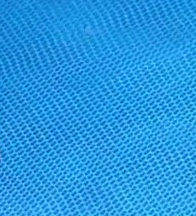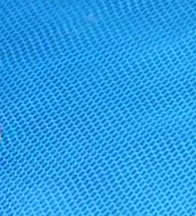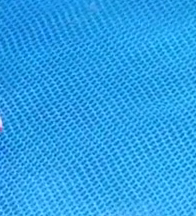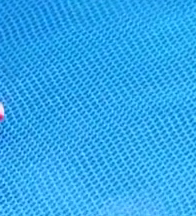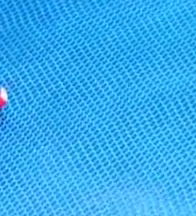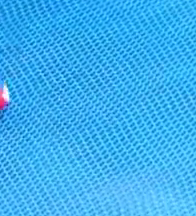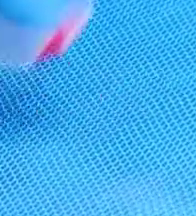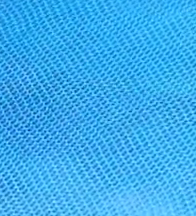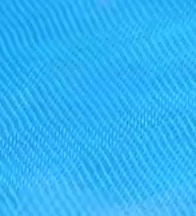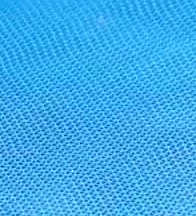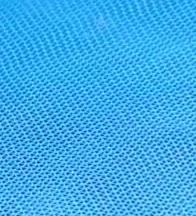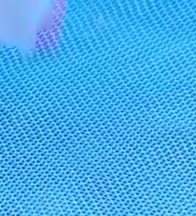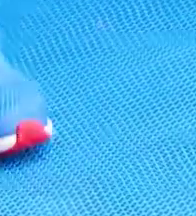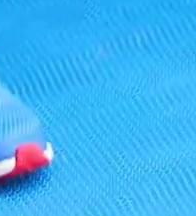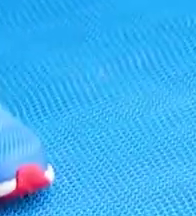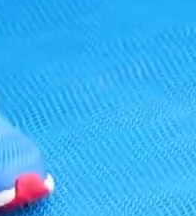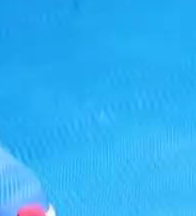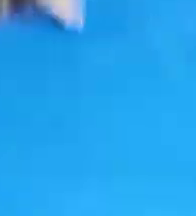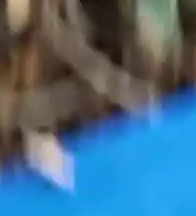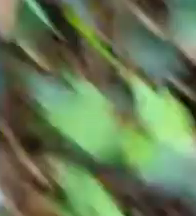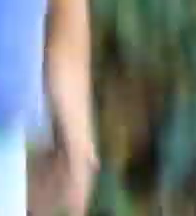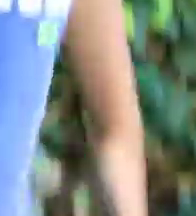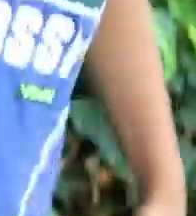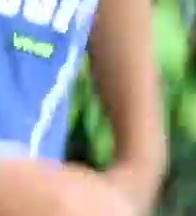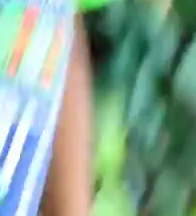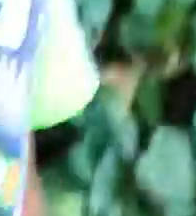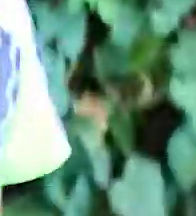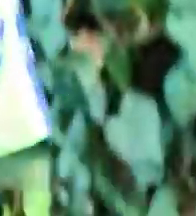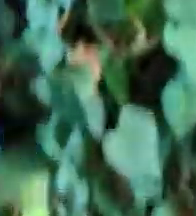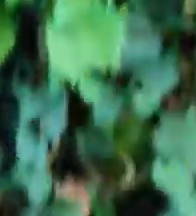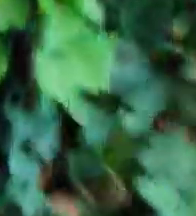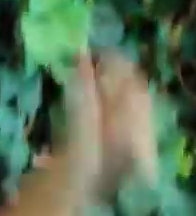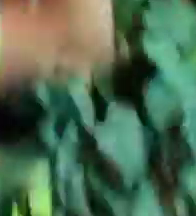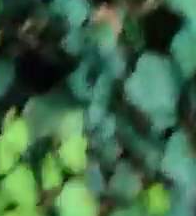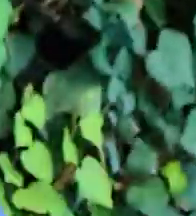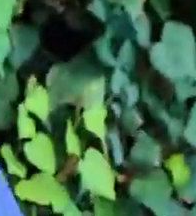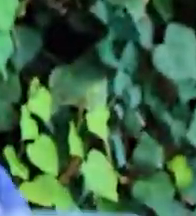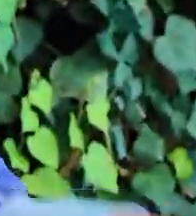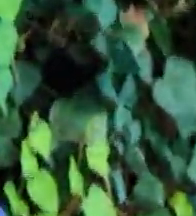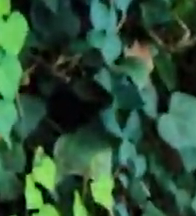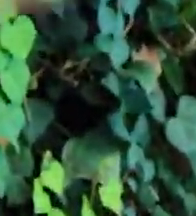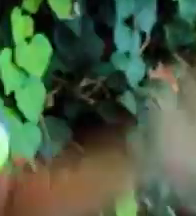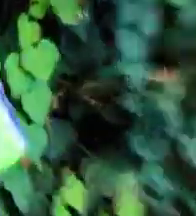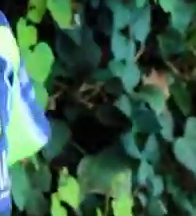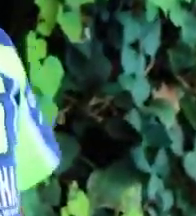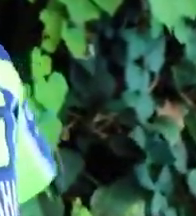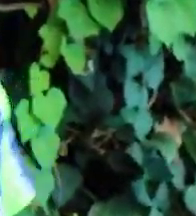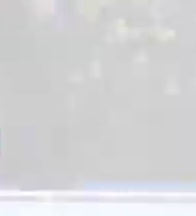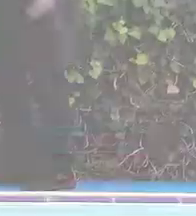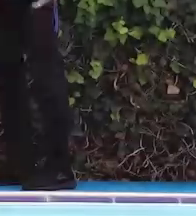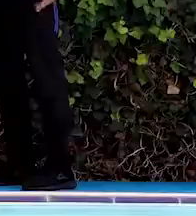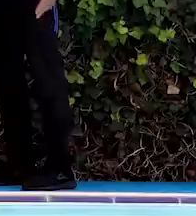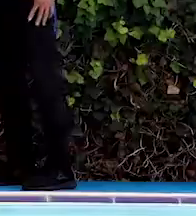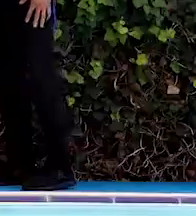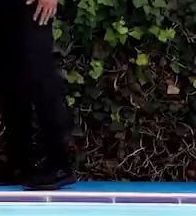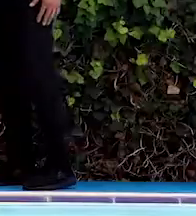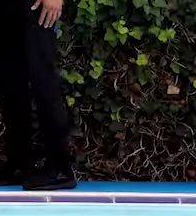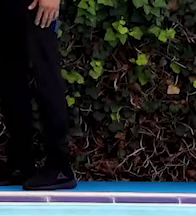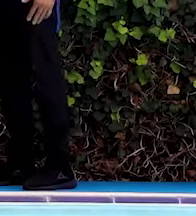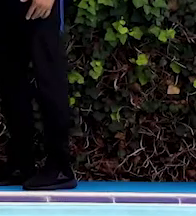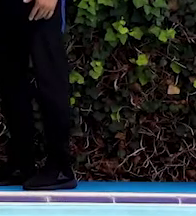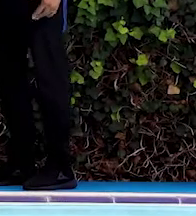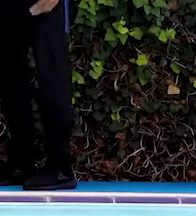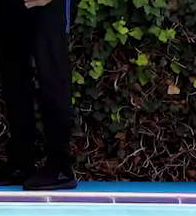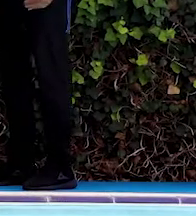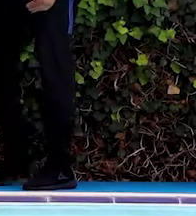Acuérdense que es la rodilla que se levanta, la mano del mismo lado se estira. Ahora vamos a hacer una